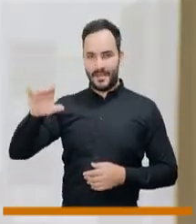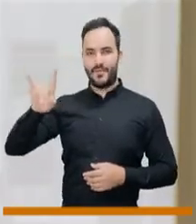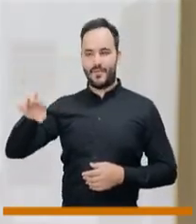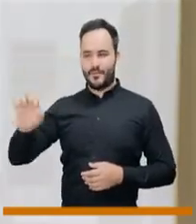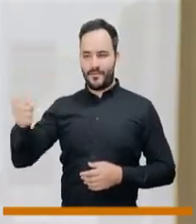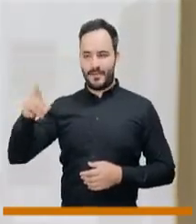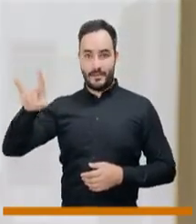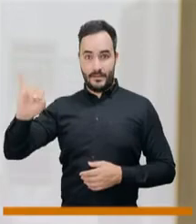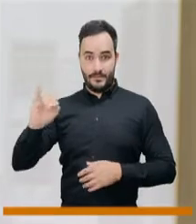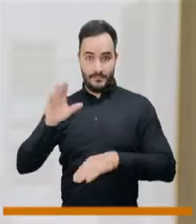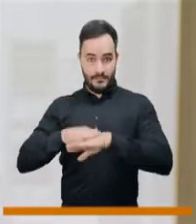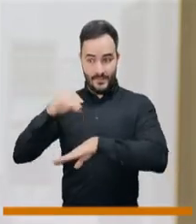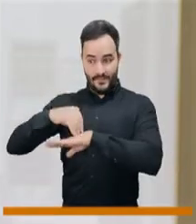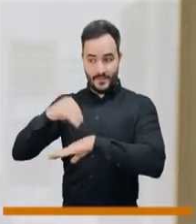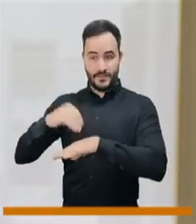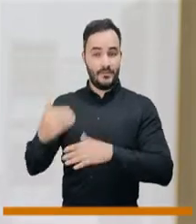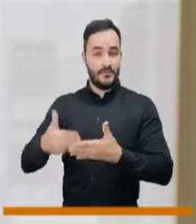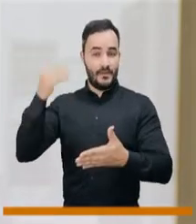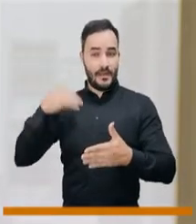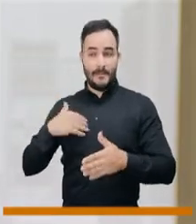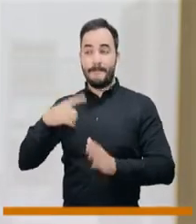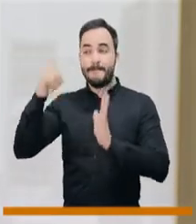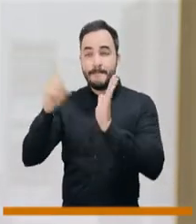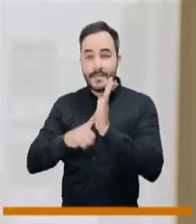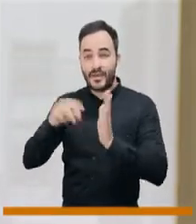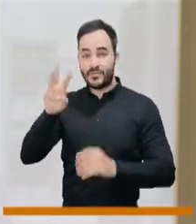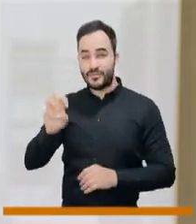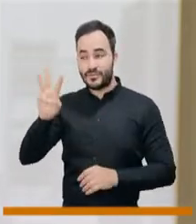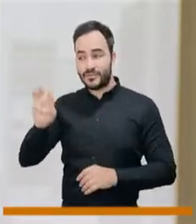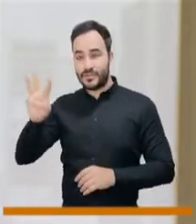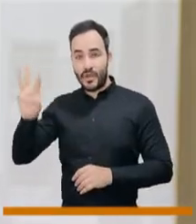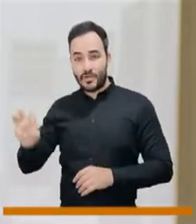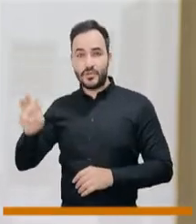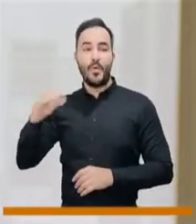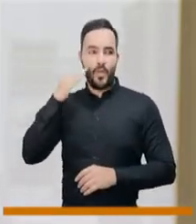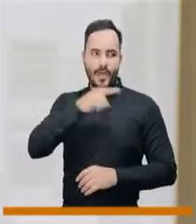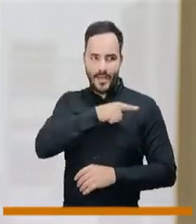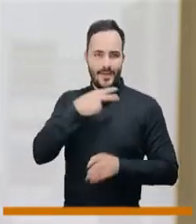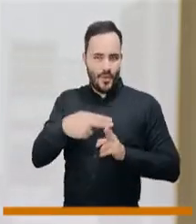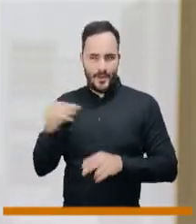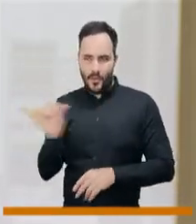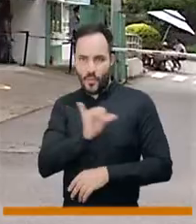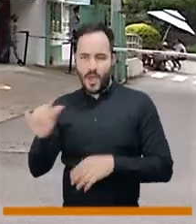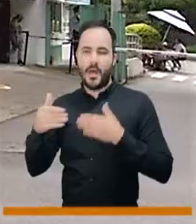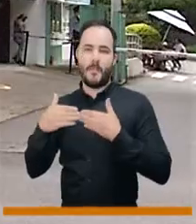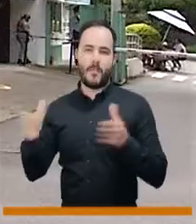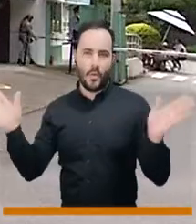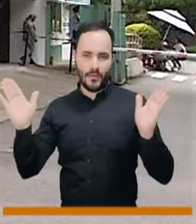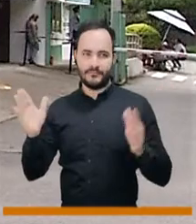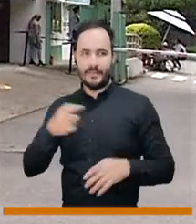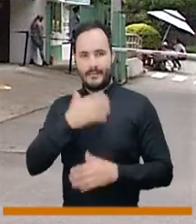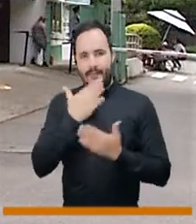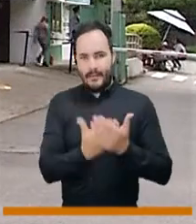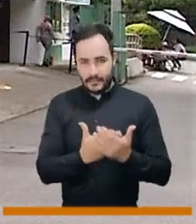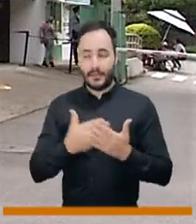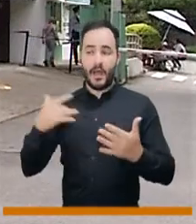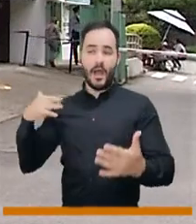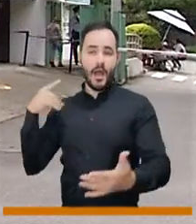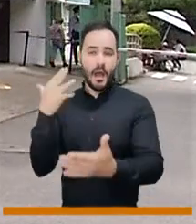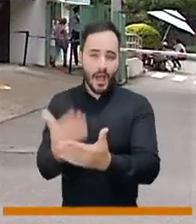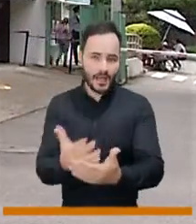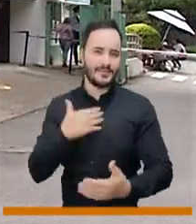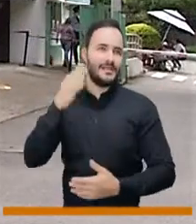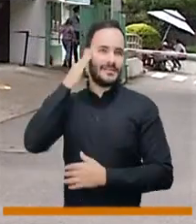fundado en el año 1878 por María Upegui, conocido por todos como el manicomio del departamento.